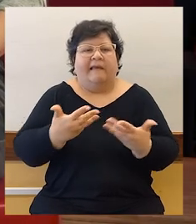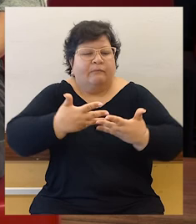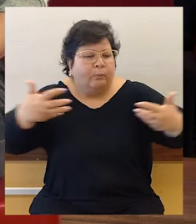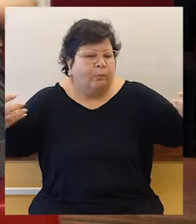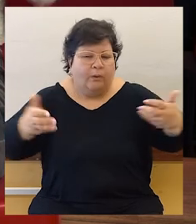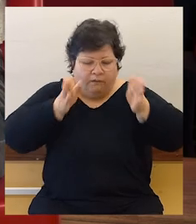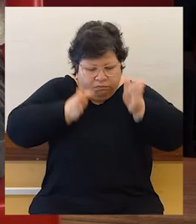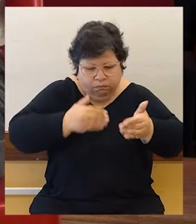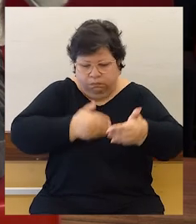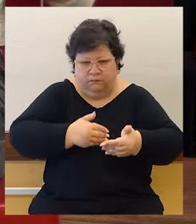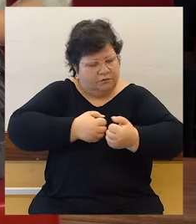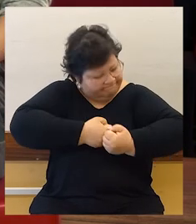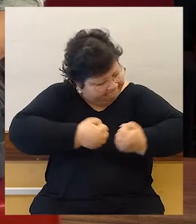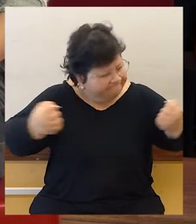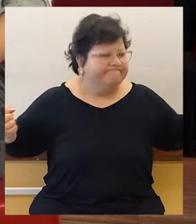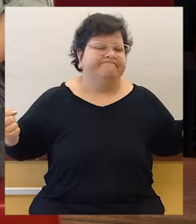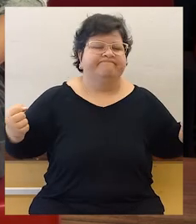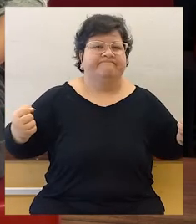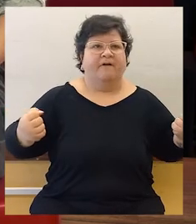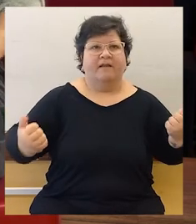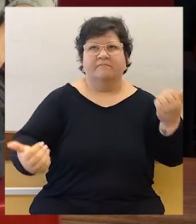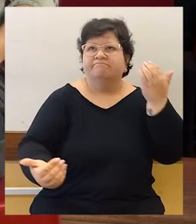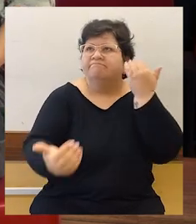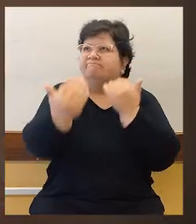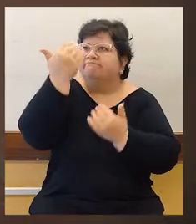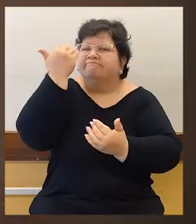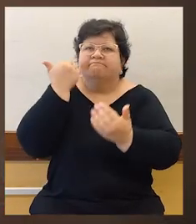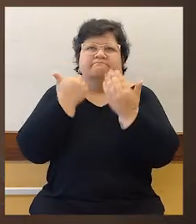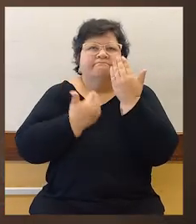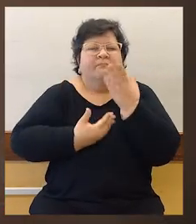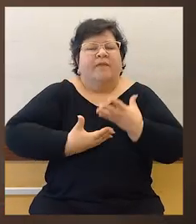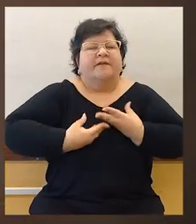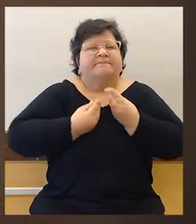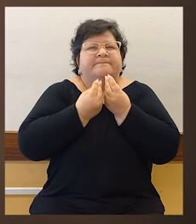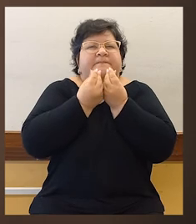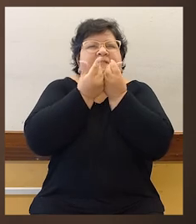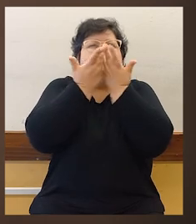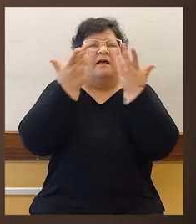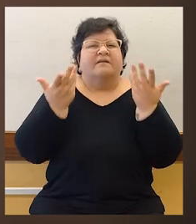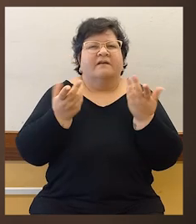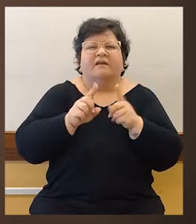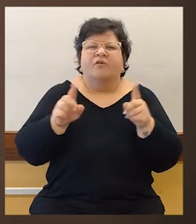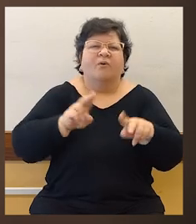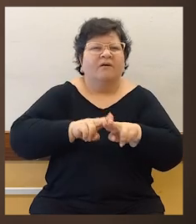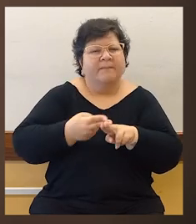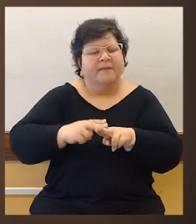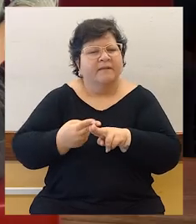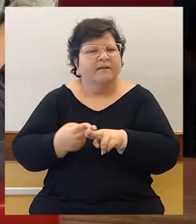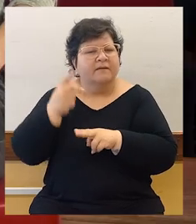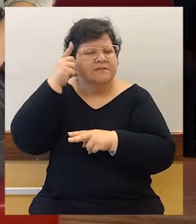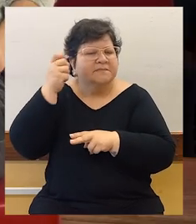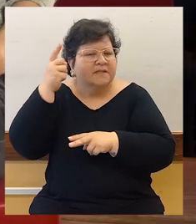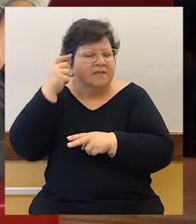es una buena manera para oxigenar la mente, y no caer en lugares repetitivos, que nada, ya